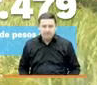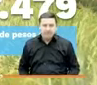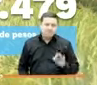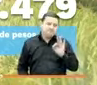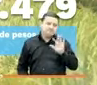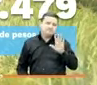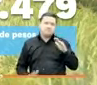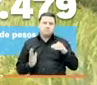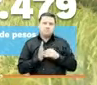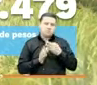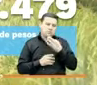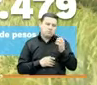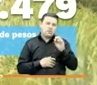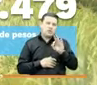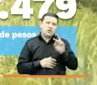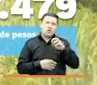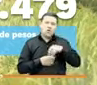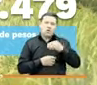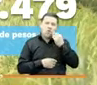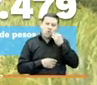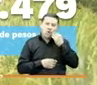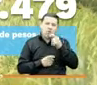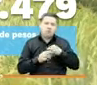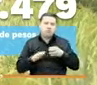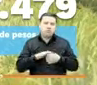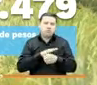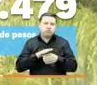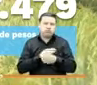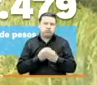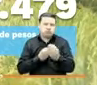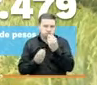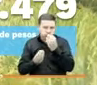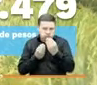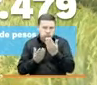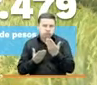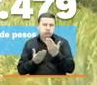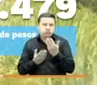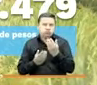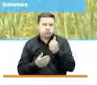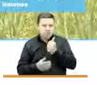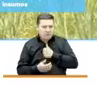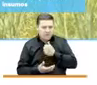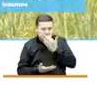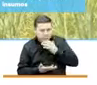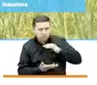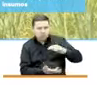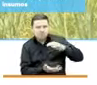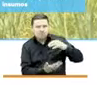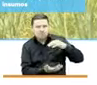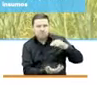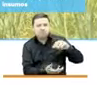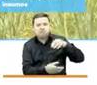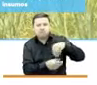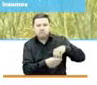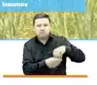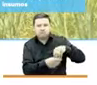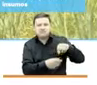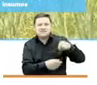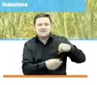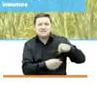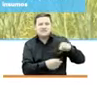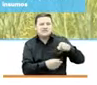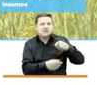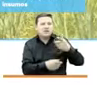mil 338 hogares tuvieron acceso a alimentos para el autoconsumo a través de insumos en huertas